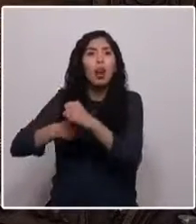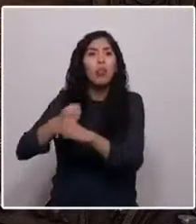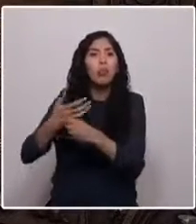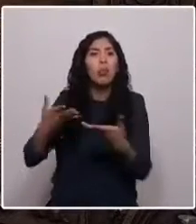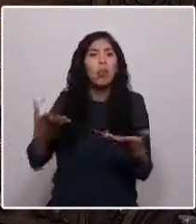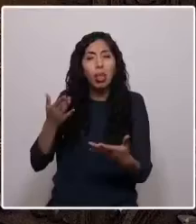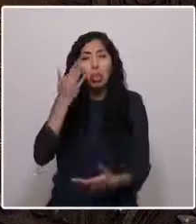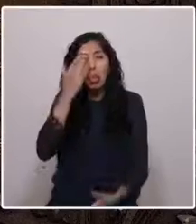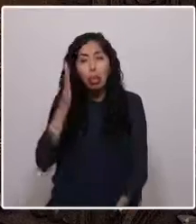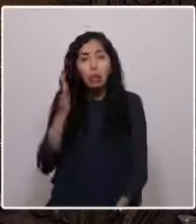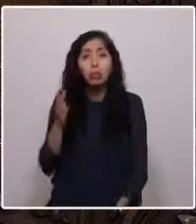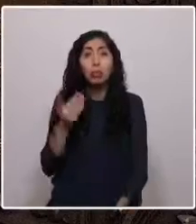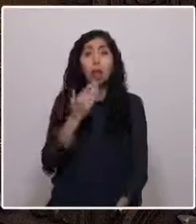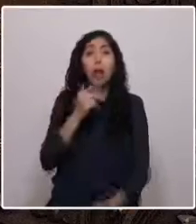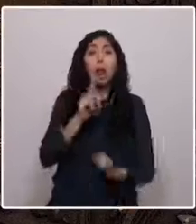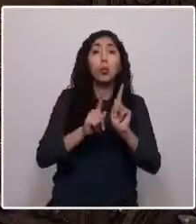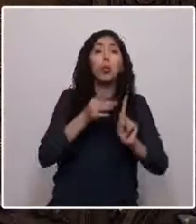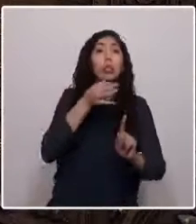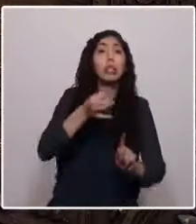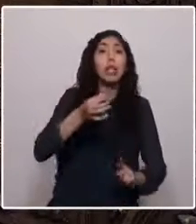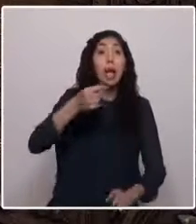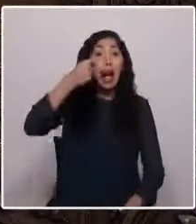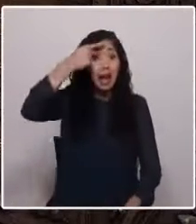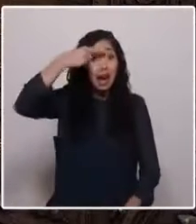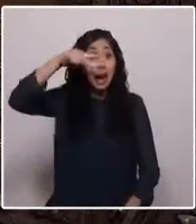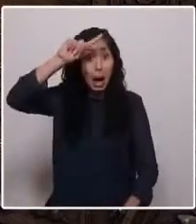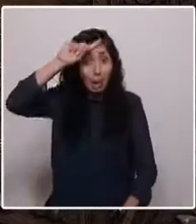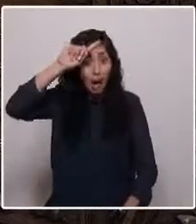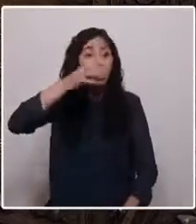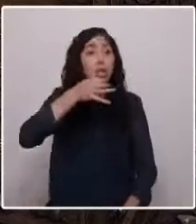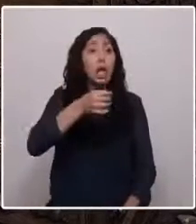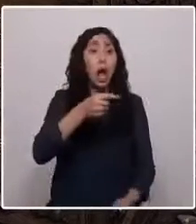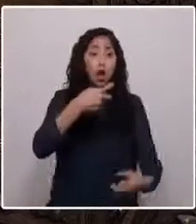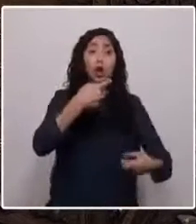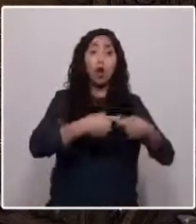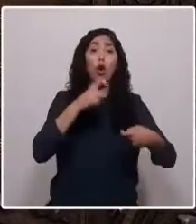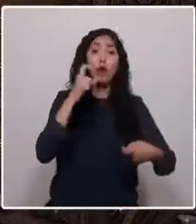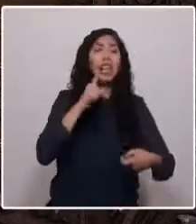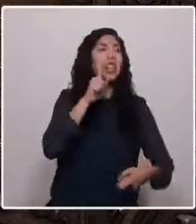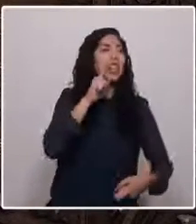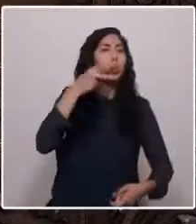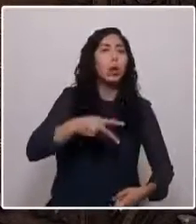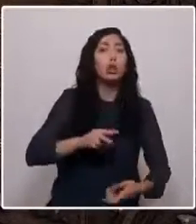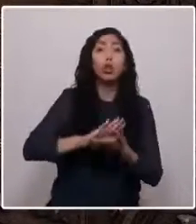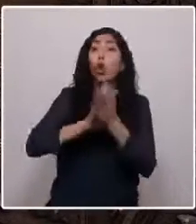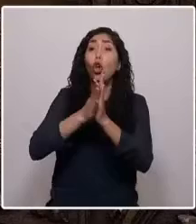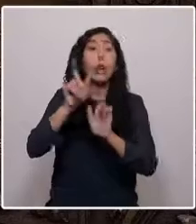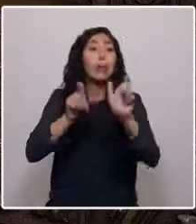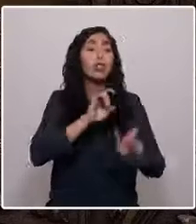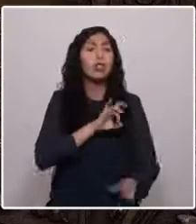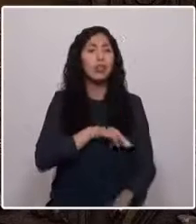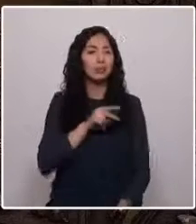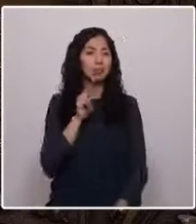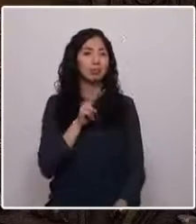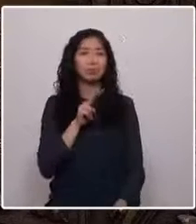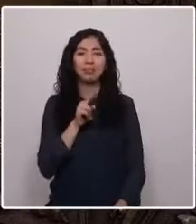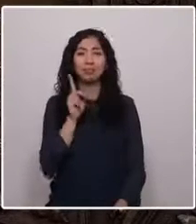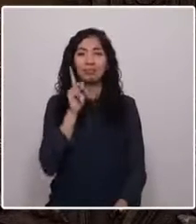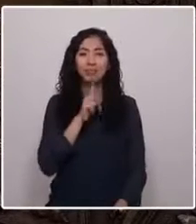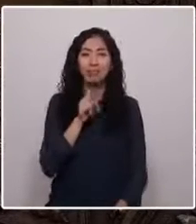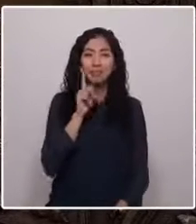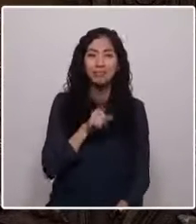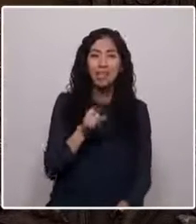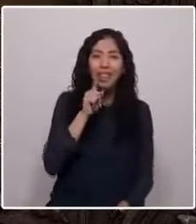que el cobre es de todos los chilenos, sabemos que no es así. Allá también nos sonreímos. Que está en manos de un grupo